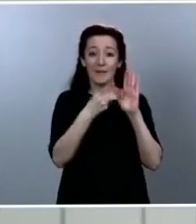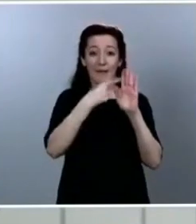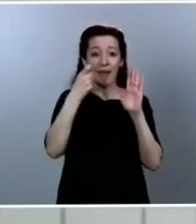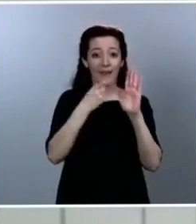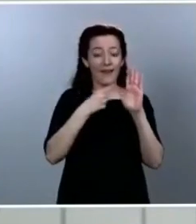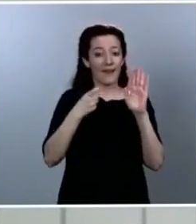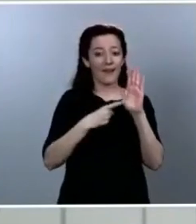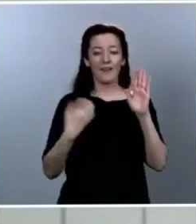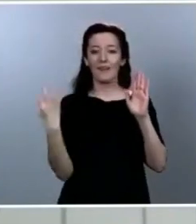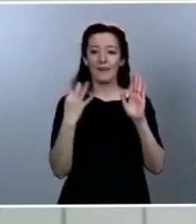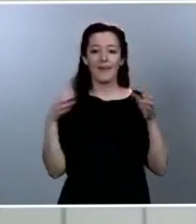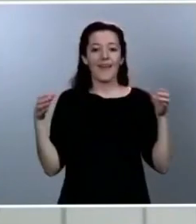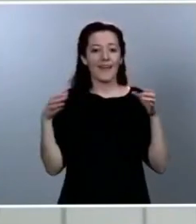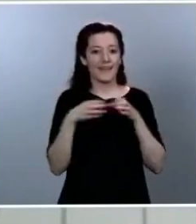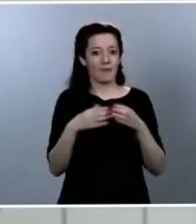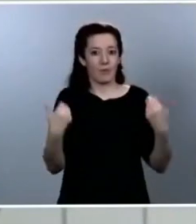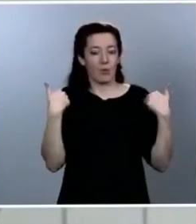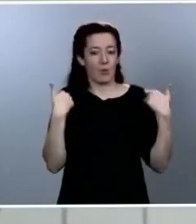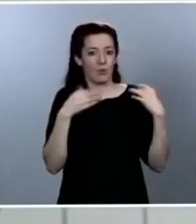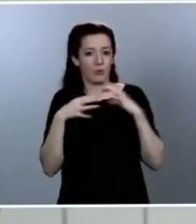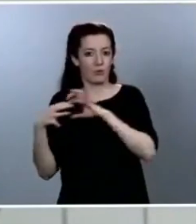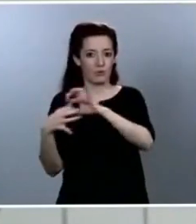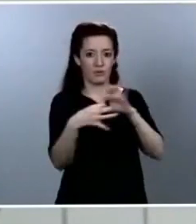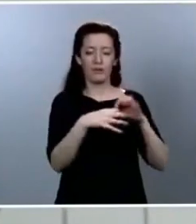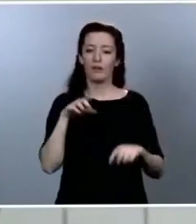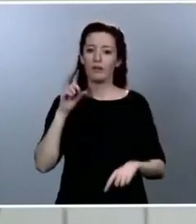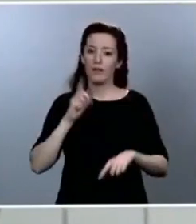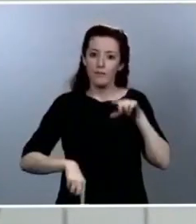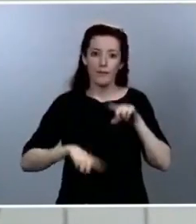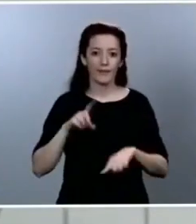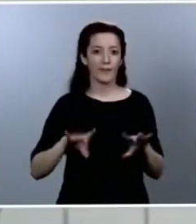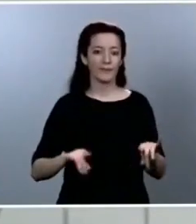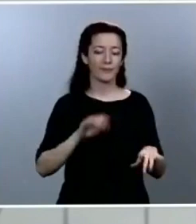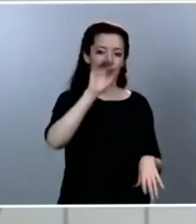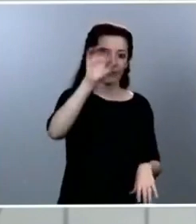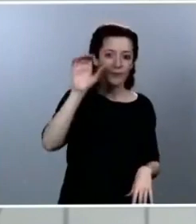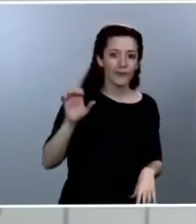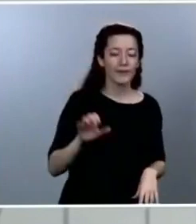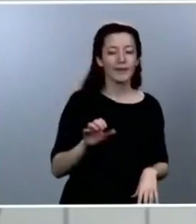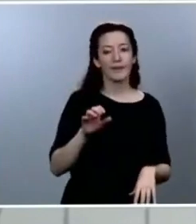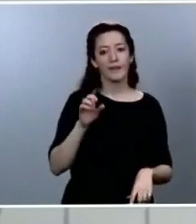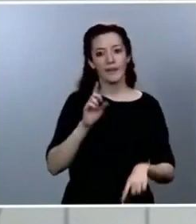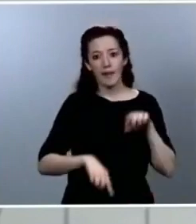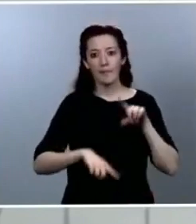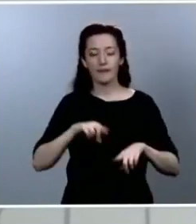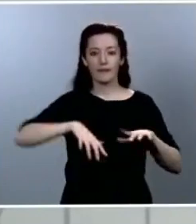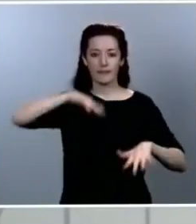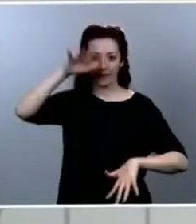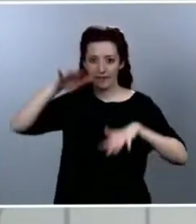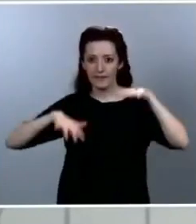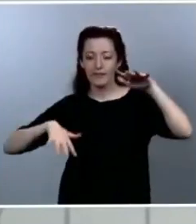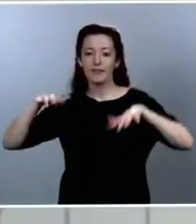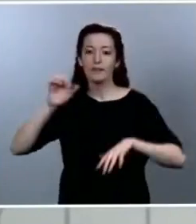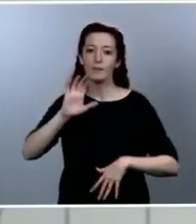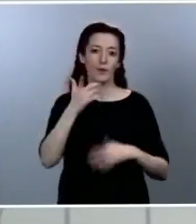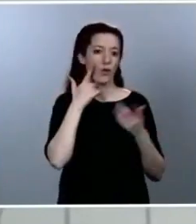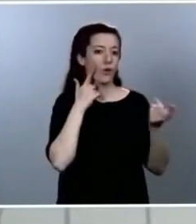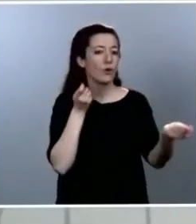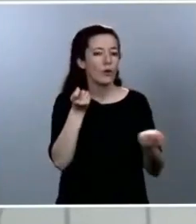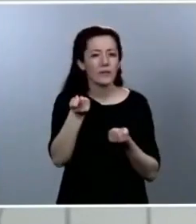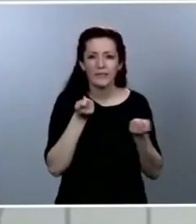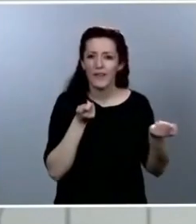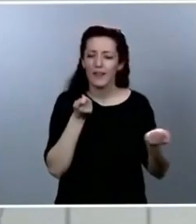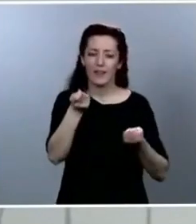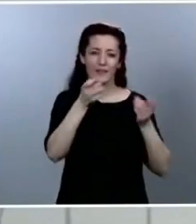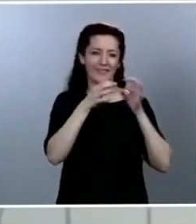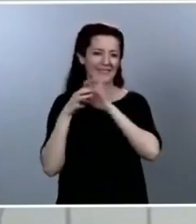distintas velocidades, en función de la epidemia en cada lugar, de forma simétrica, sí, pero coordinada, en equipo. Mediremos